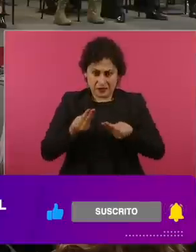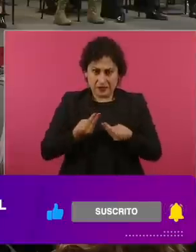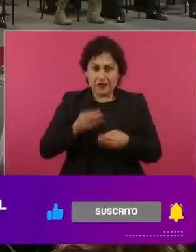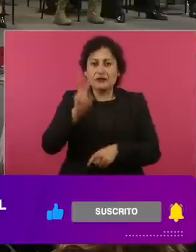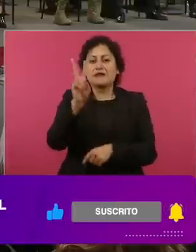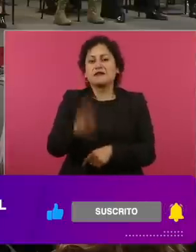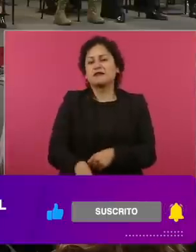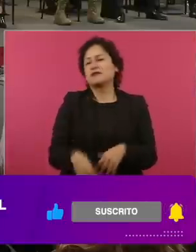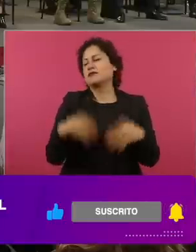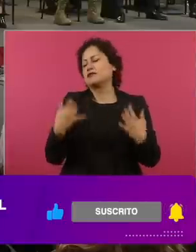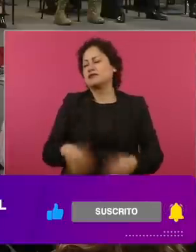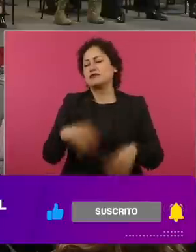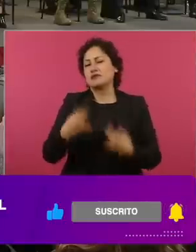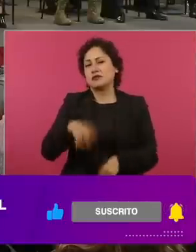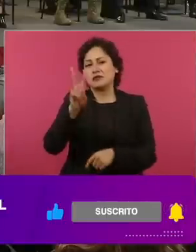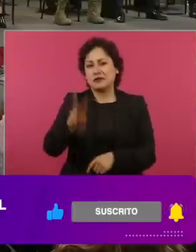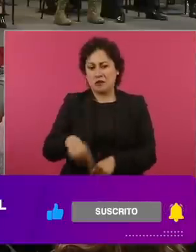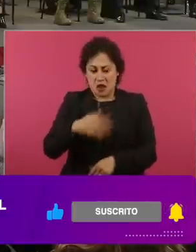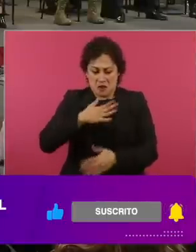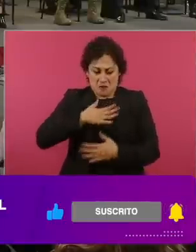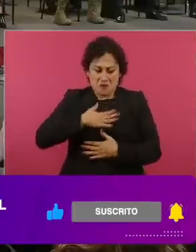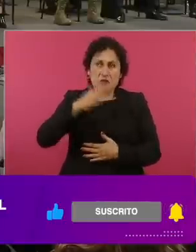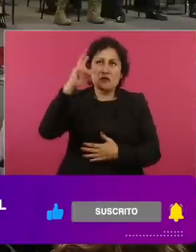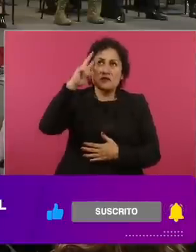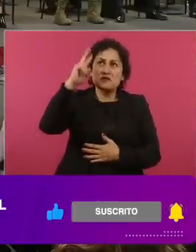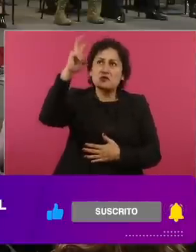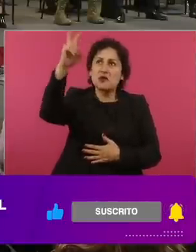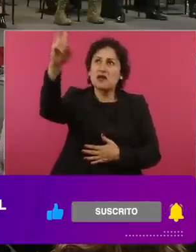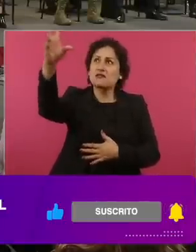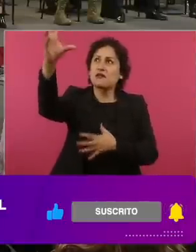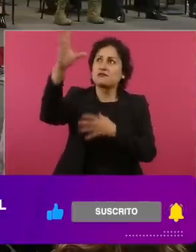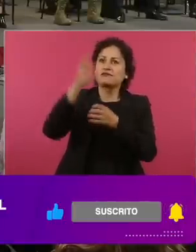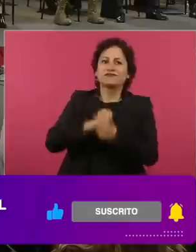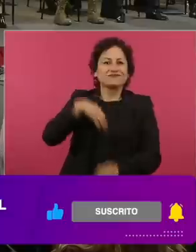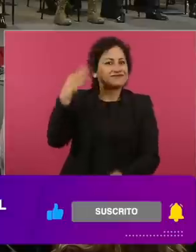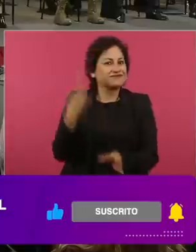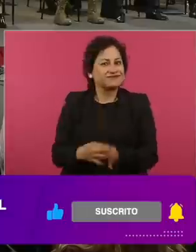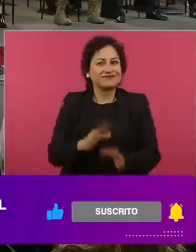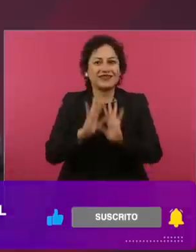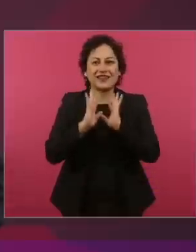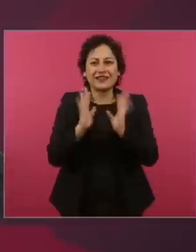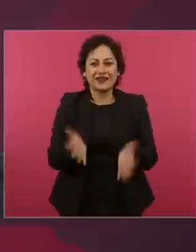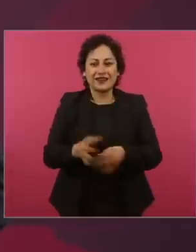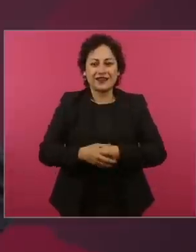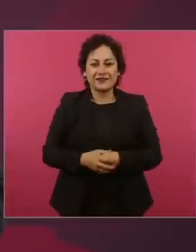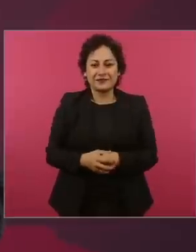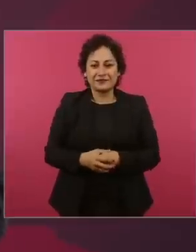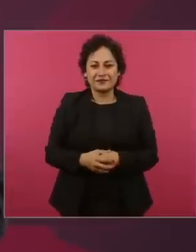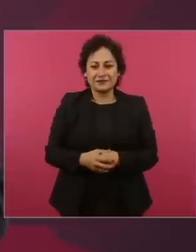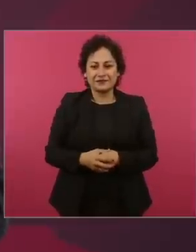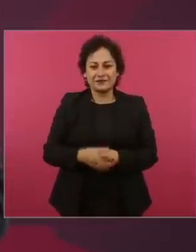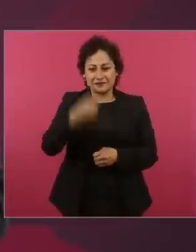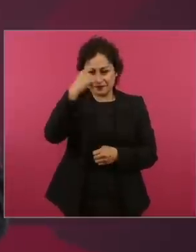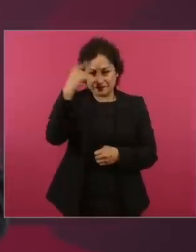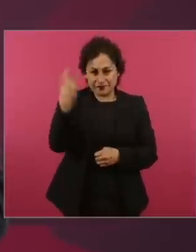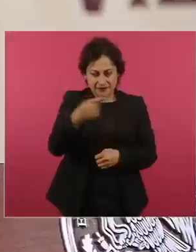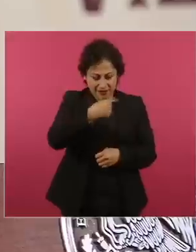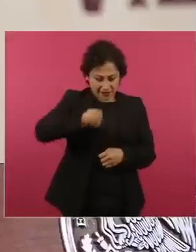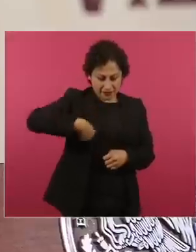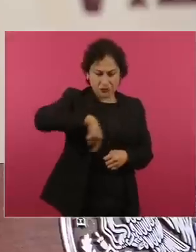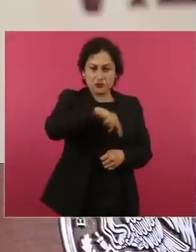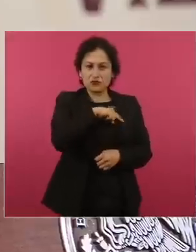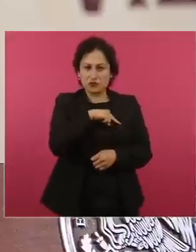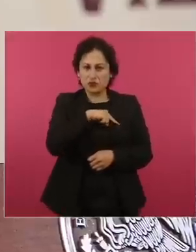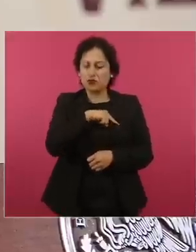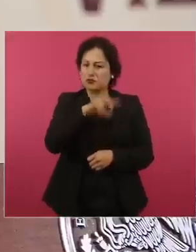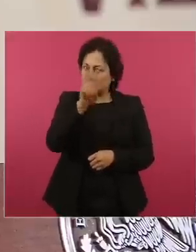híjole, de verdad es un sueño que se cumplió. Para los compañeros de nuestra querida mexicana, pues sí, ha sido